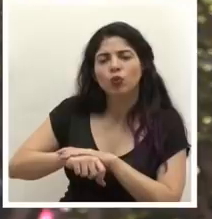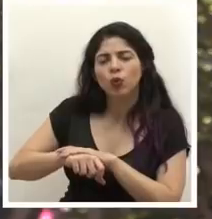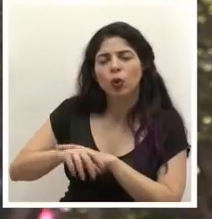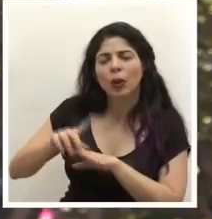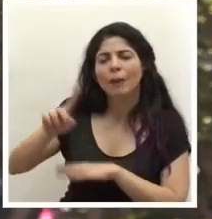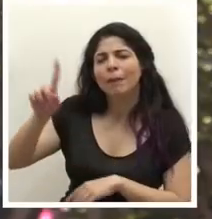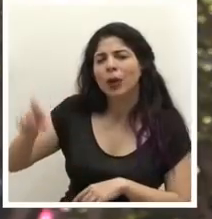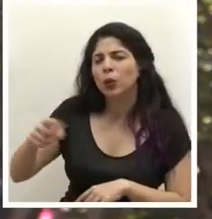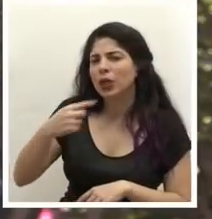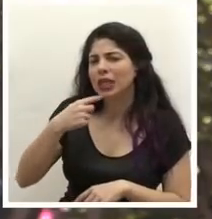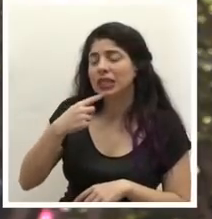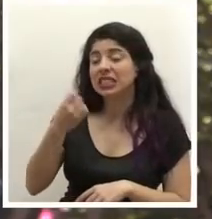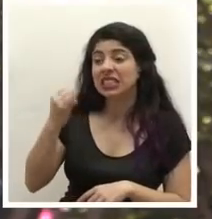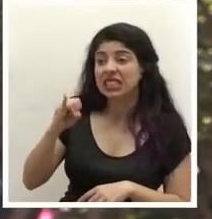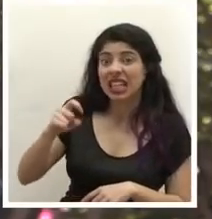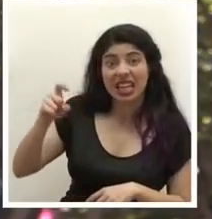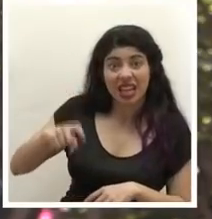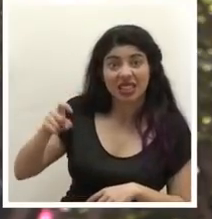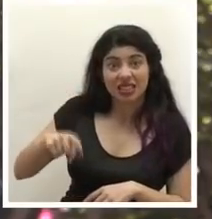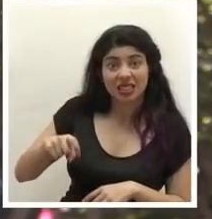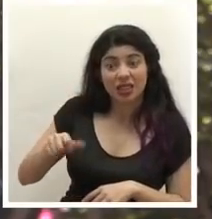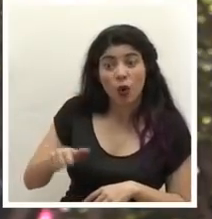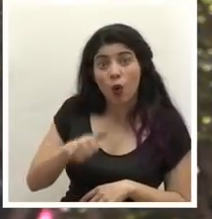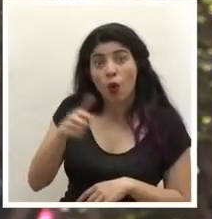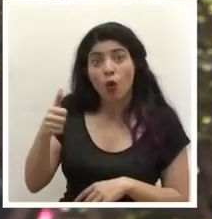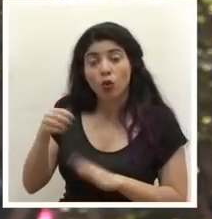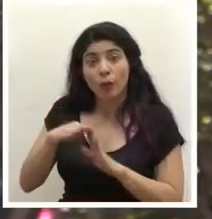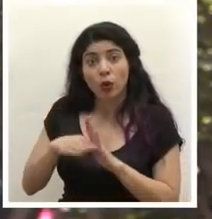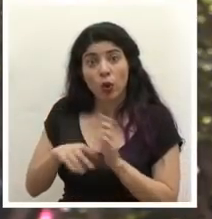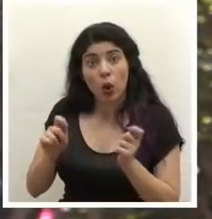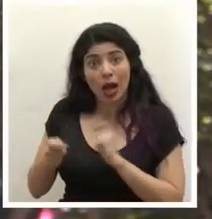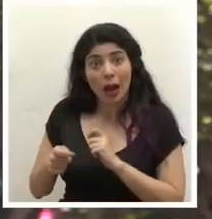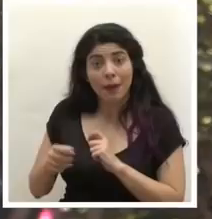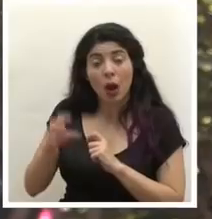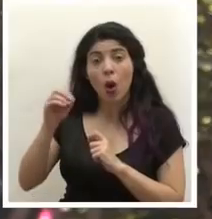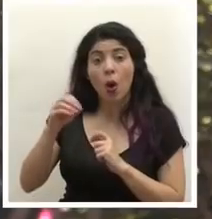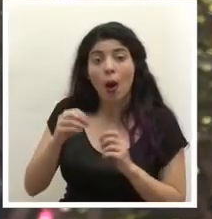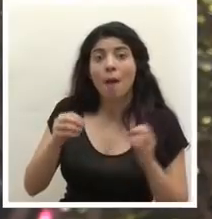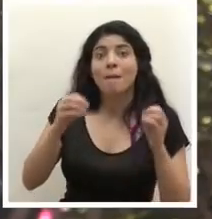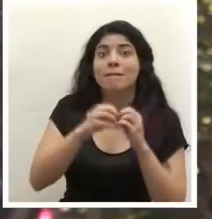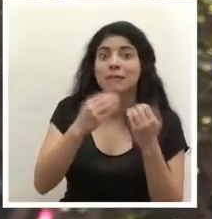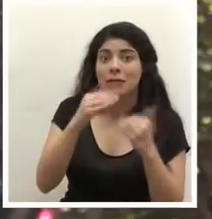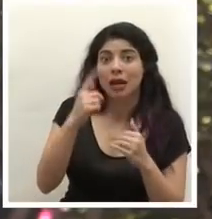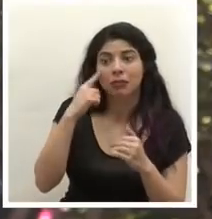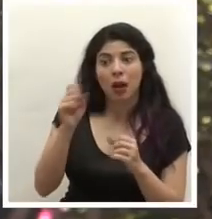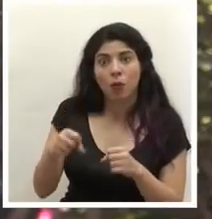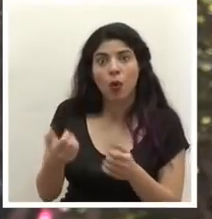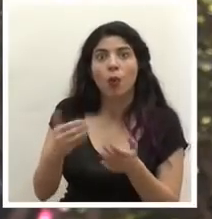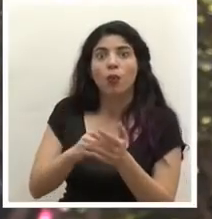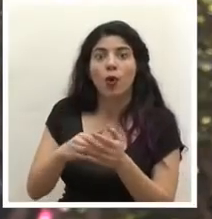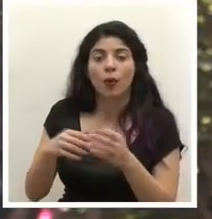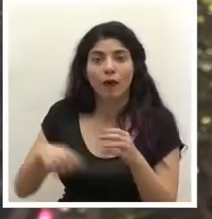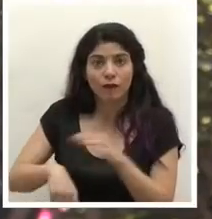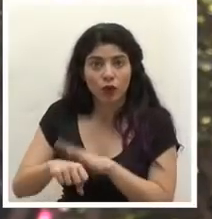consulta que nace es si necesitan realizar otro tipo de protocolo aumentar medidas para que se pueda reactivar la celebración del